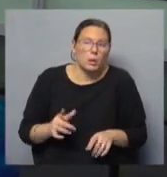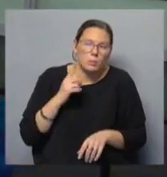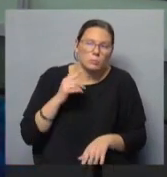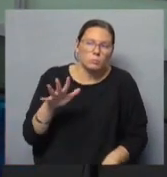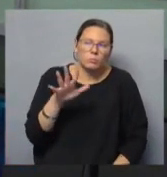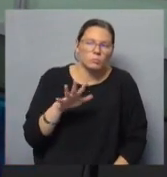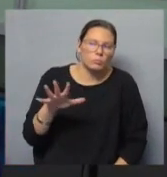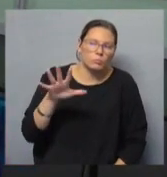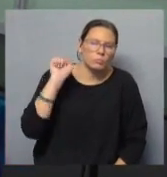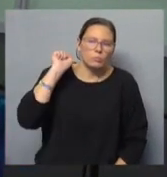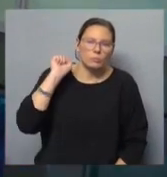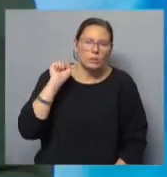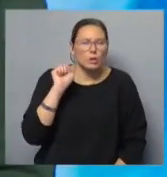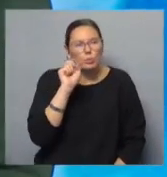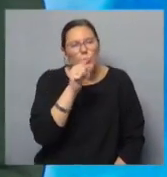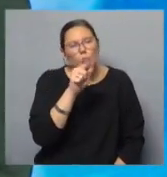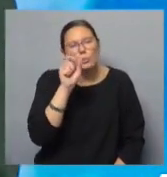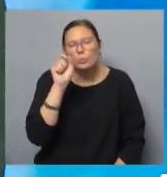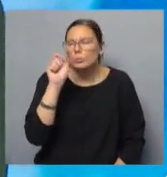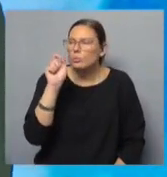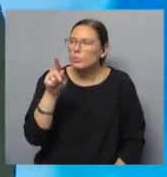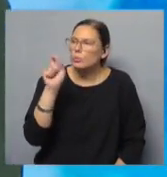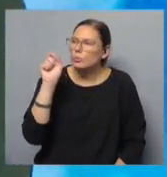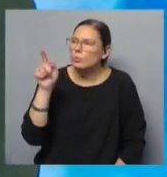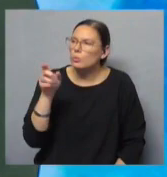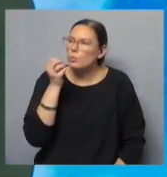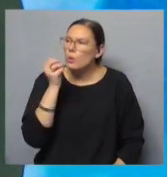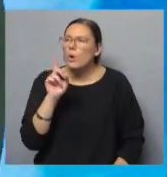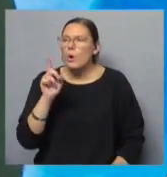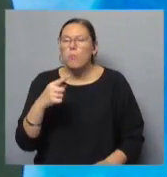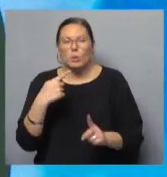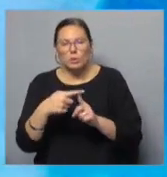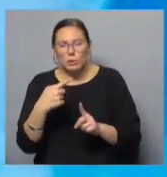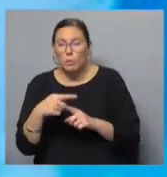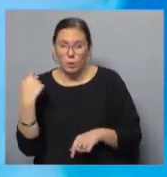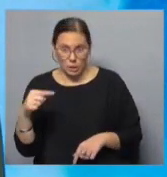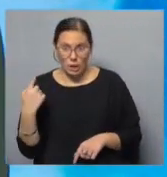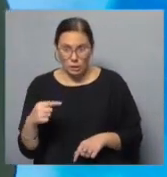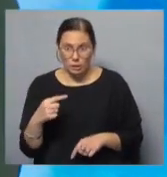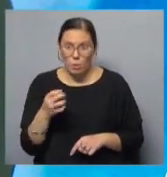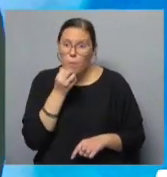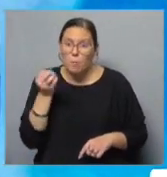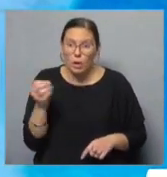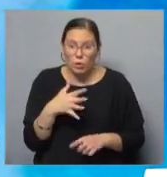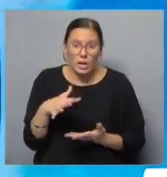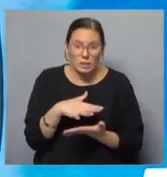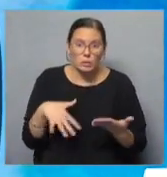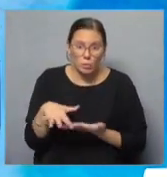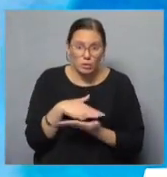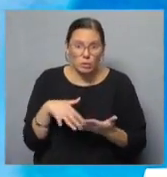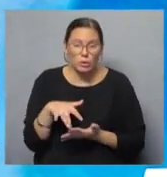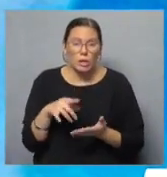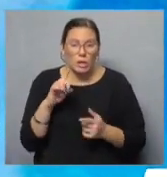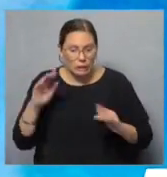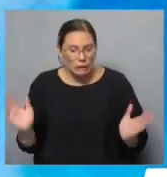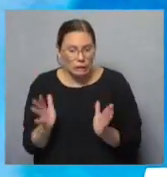entender cuál es el don de cada uno, cuál es la kriptonita de cada uno. Intentar potenciar el don y no lo que lo hace más